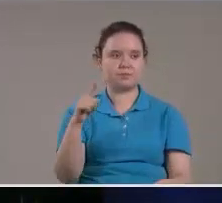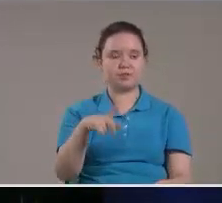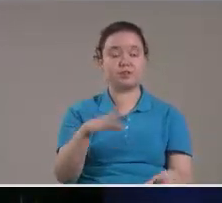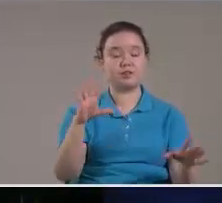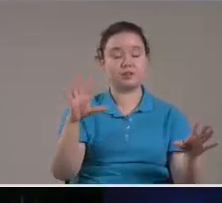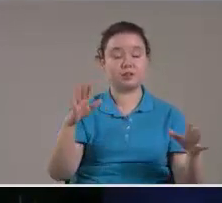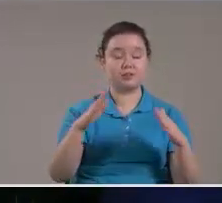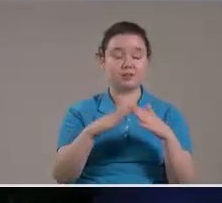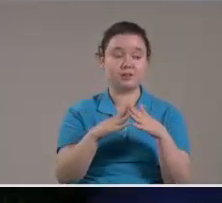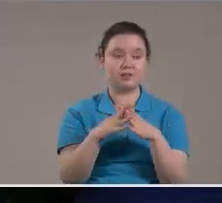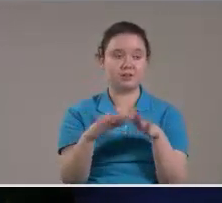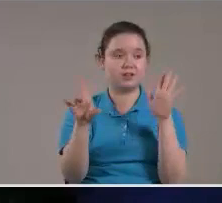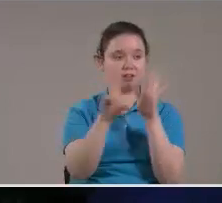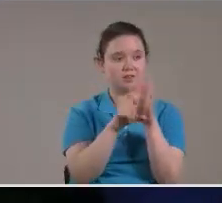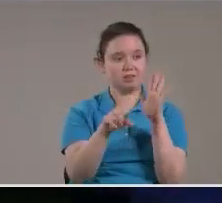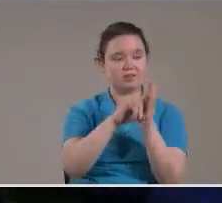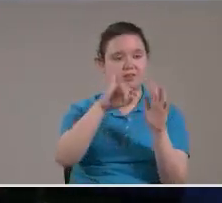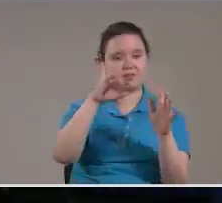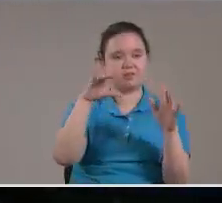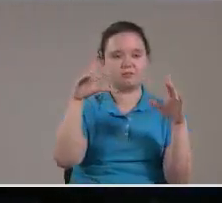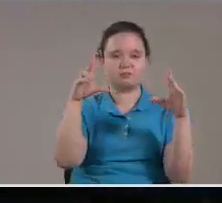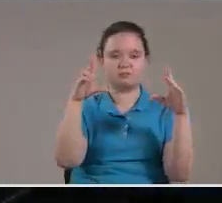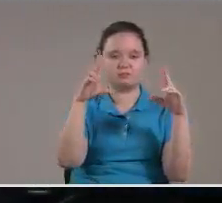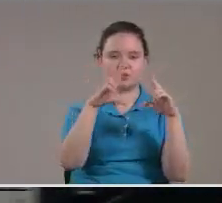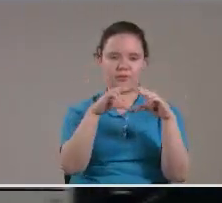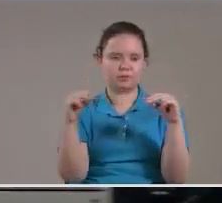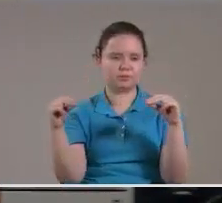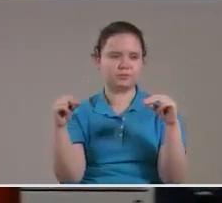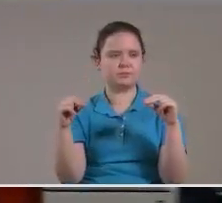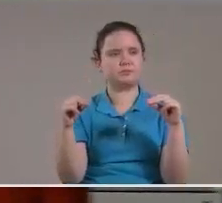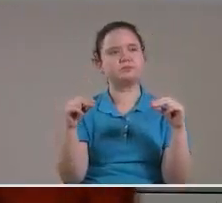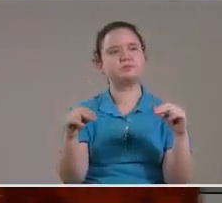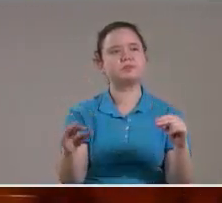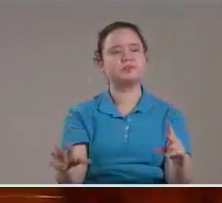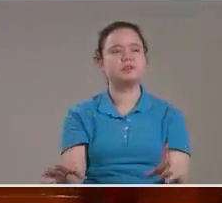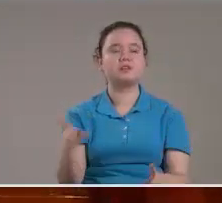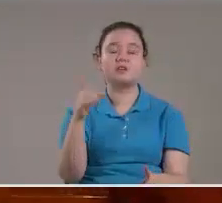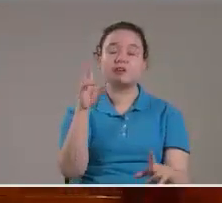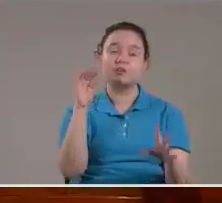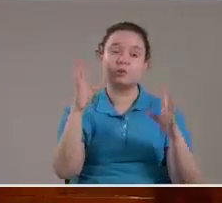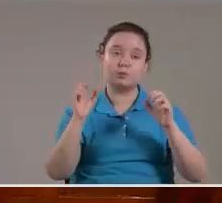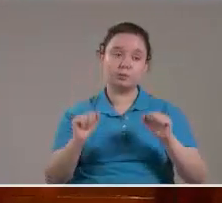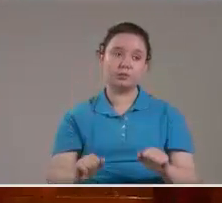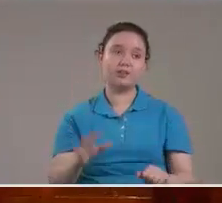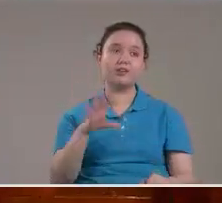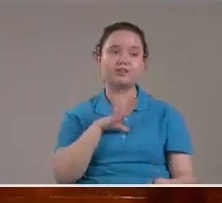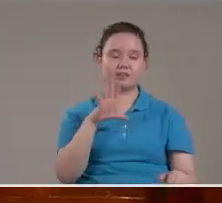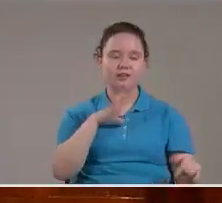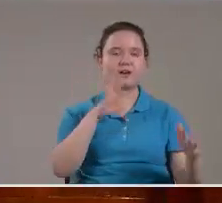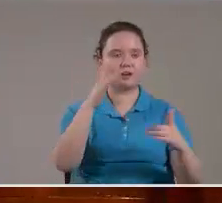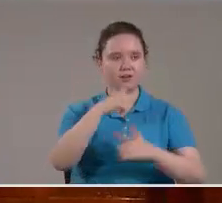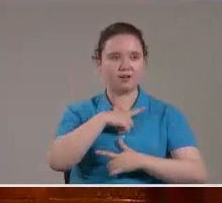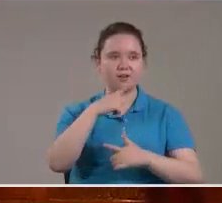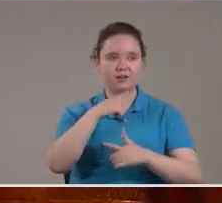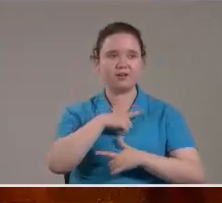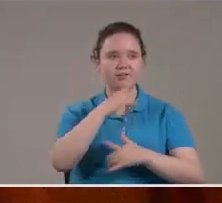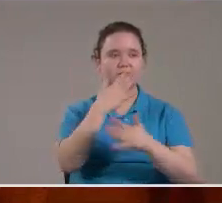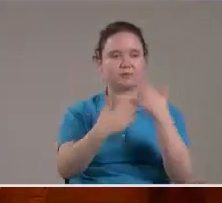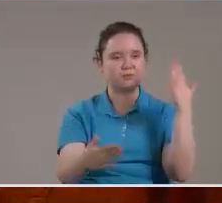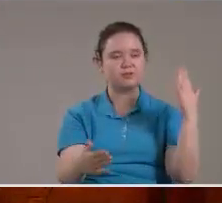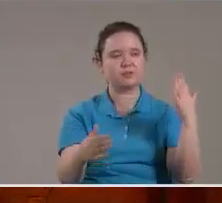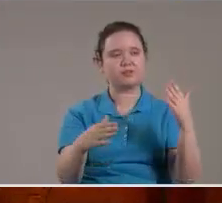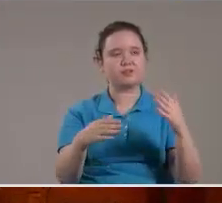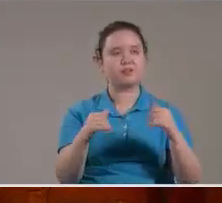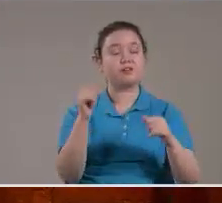Japón Porque Japón No podían tener Ejército Para Para Para afuera Desde la Segunda Guerra Mundial